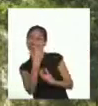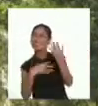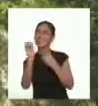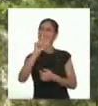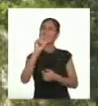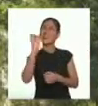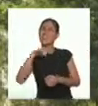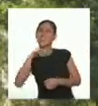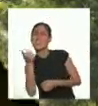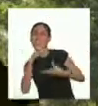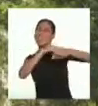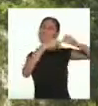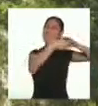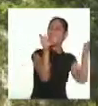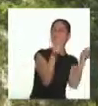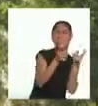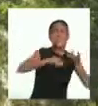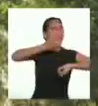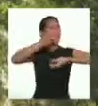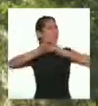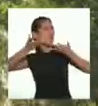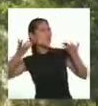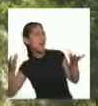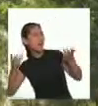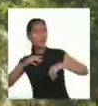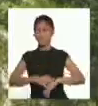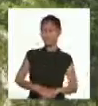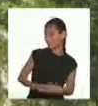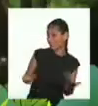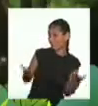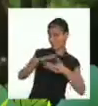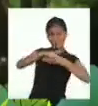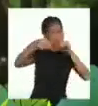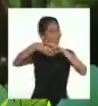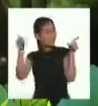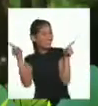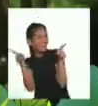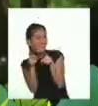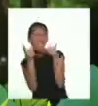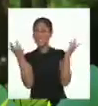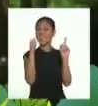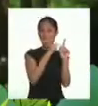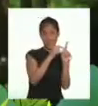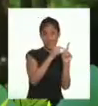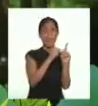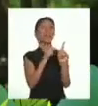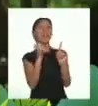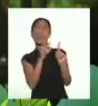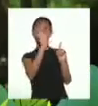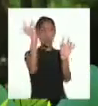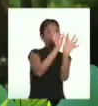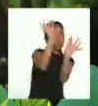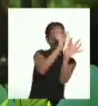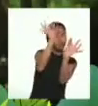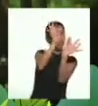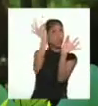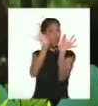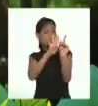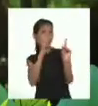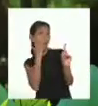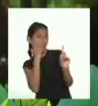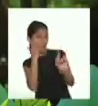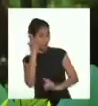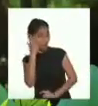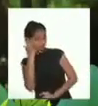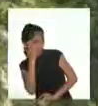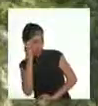¡Cuéntame, Olinda! ¿Cuál es la leyenda que quieres compartir? ¡La leyenda de la madre de las hilanderas! ¿La